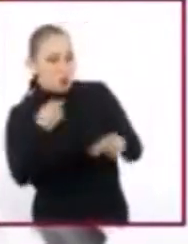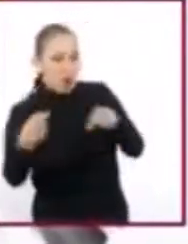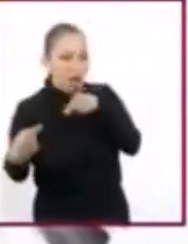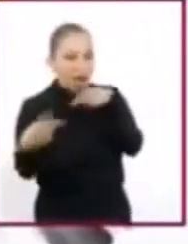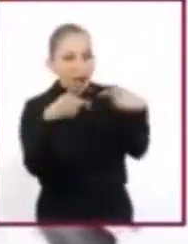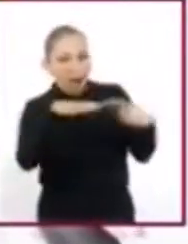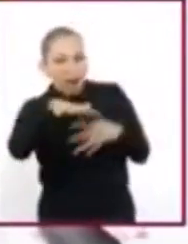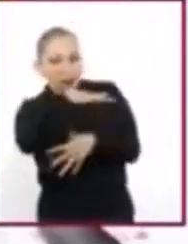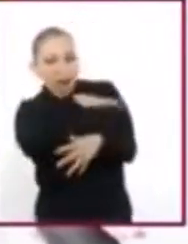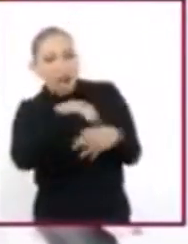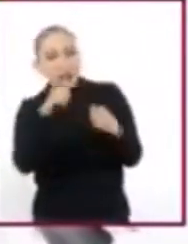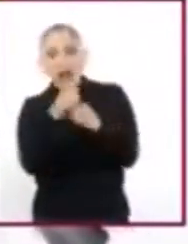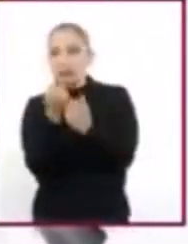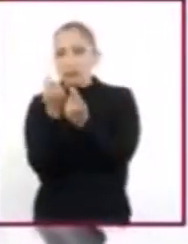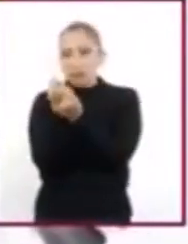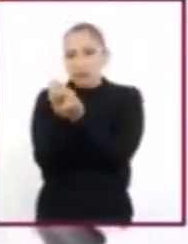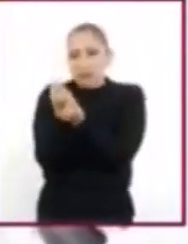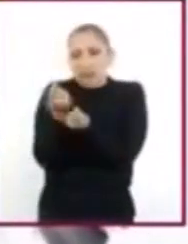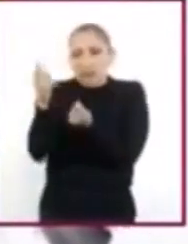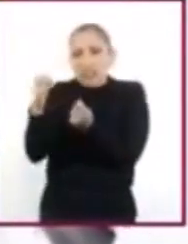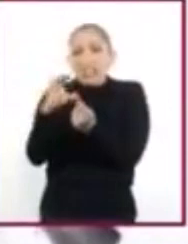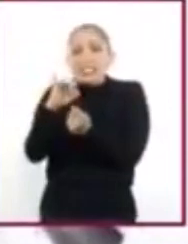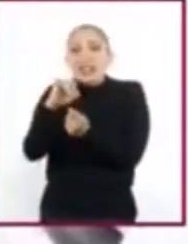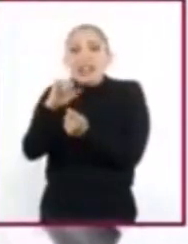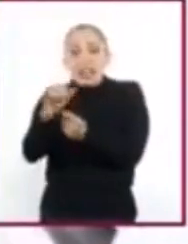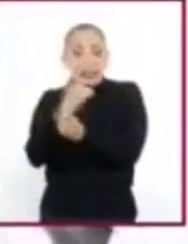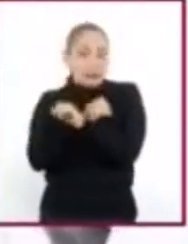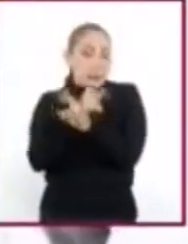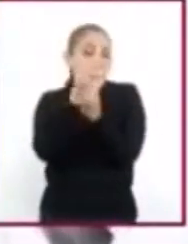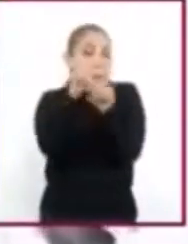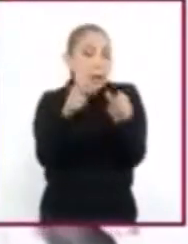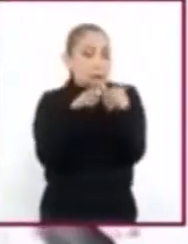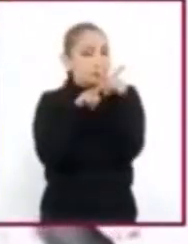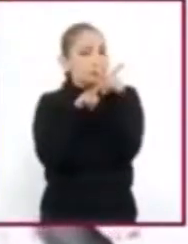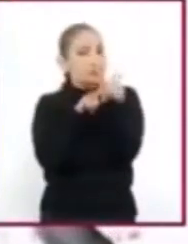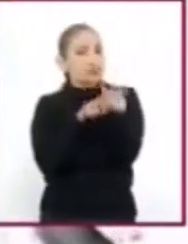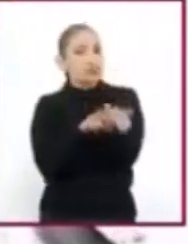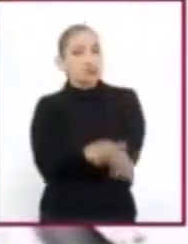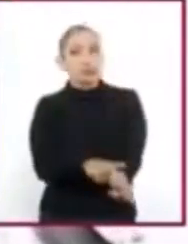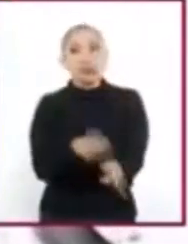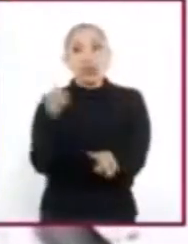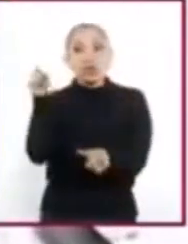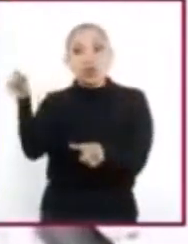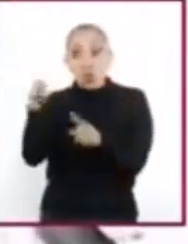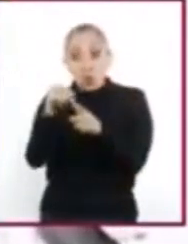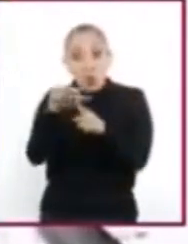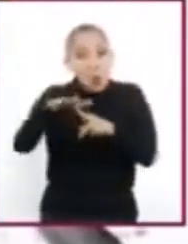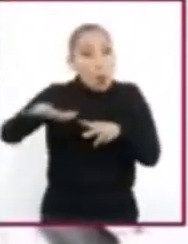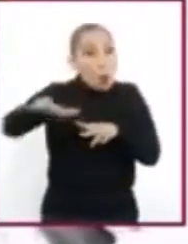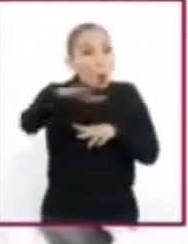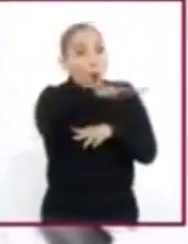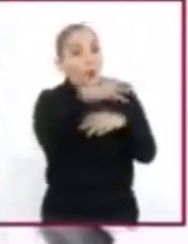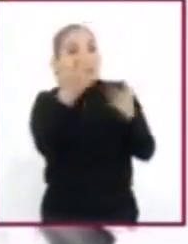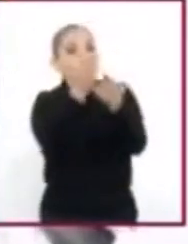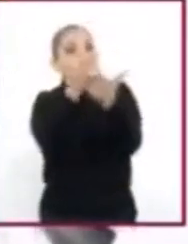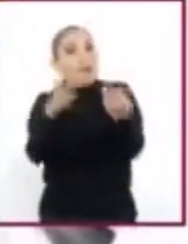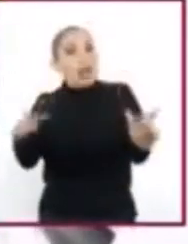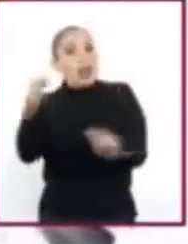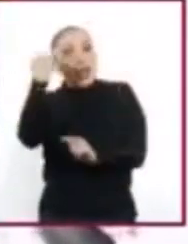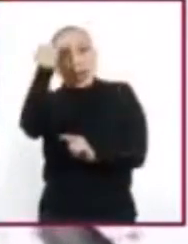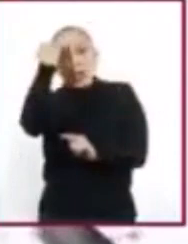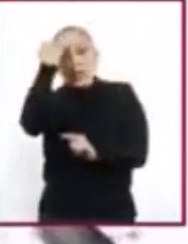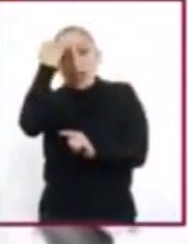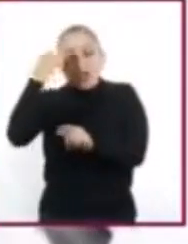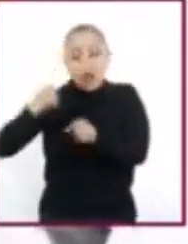a través de la desobediencia civil y la resistencia pacífica. Fue tal su influencia que logró liberar a la India